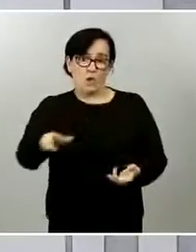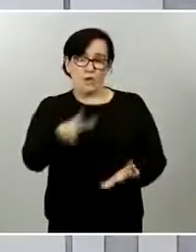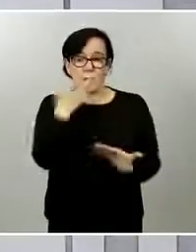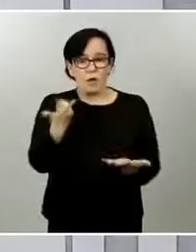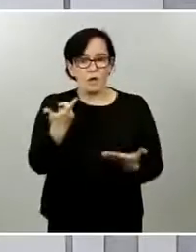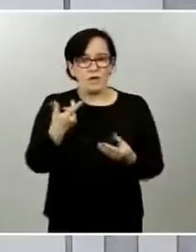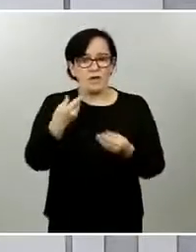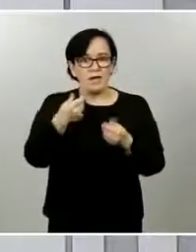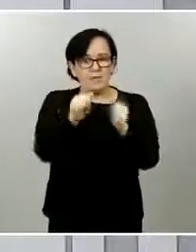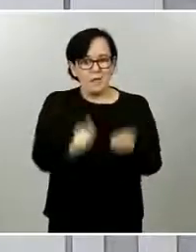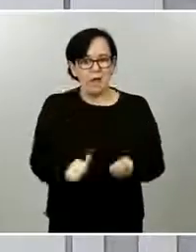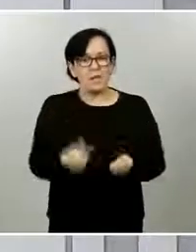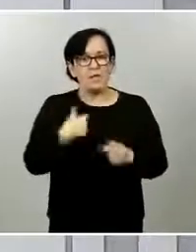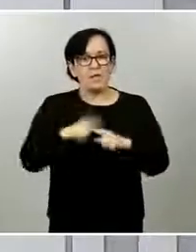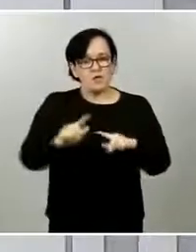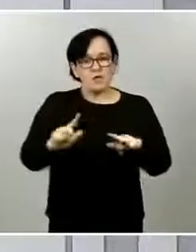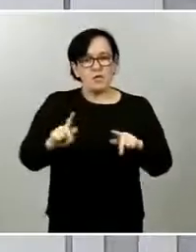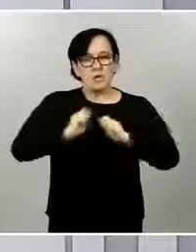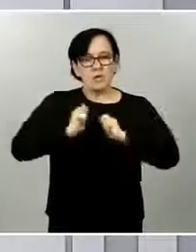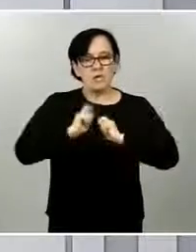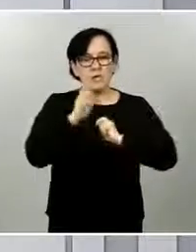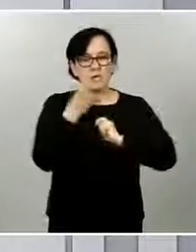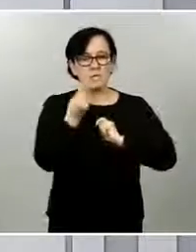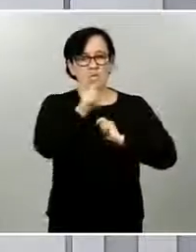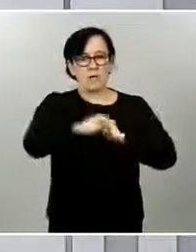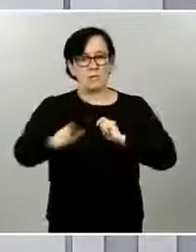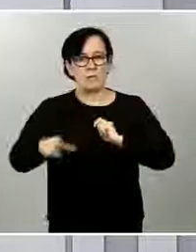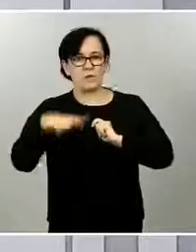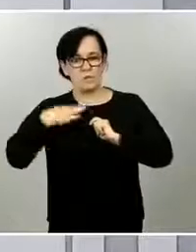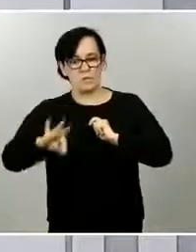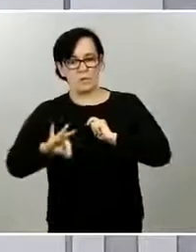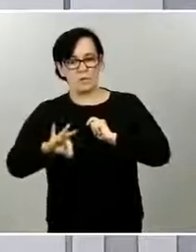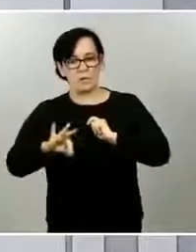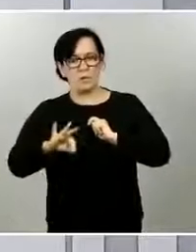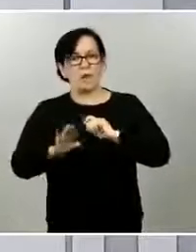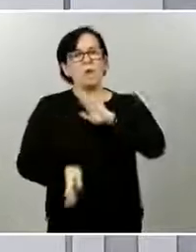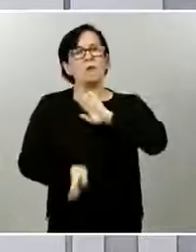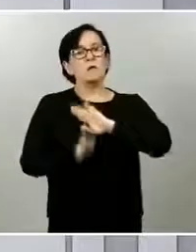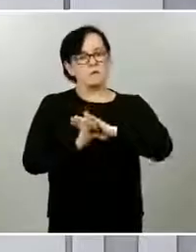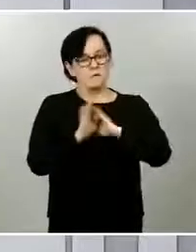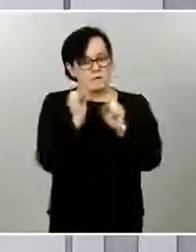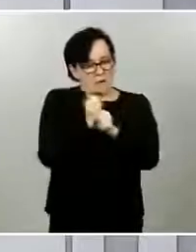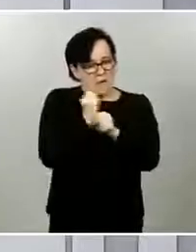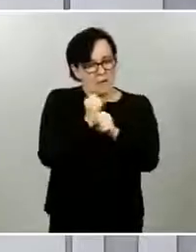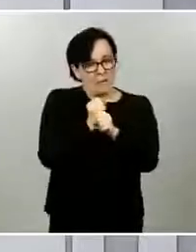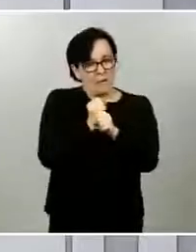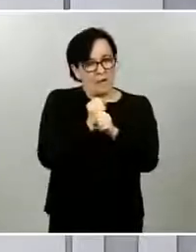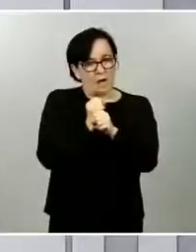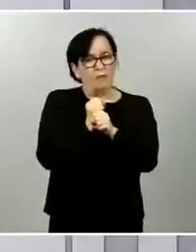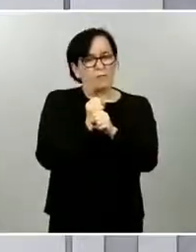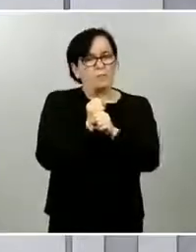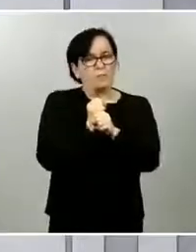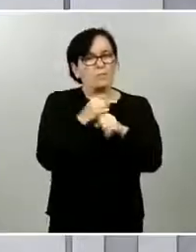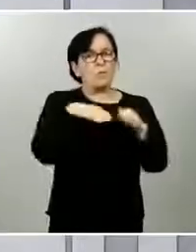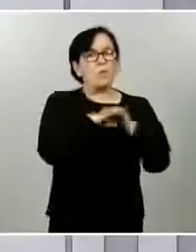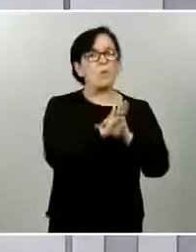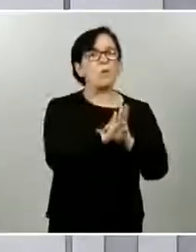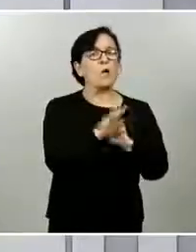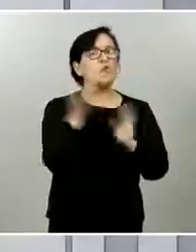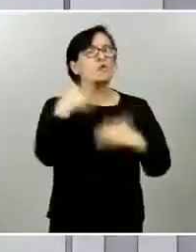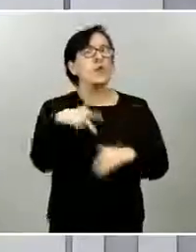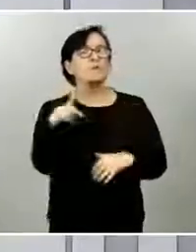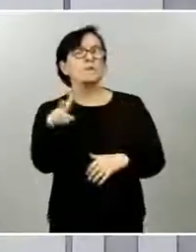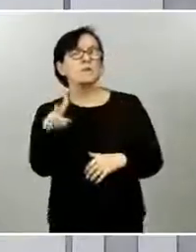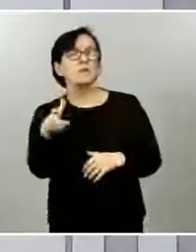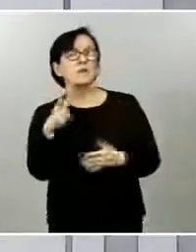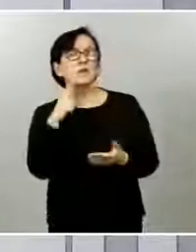nuestro país. Como saben, los ERTE eran una de las preocupaciones más importantes del tejido social, puesto que este mecanismo nos ha